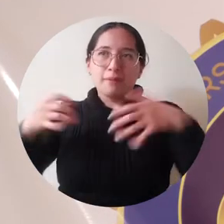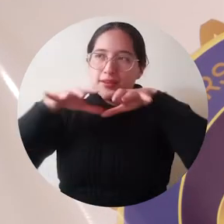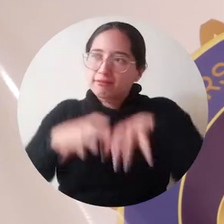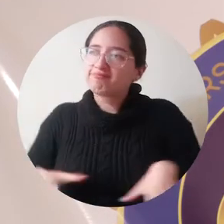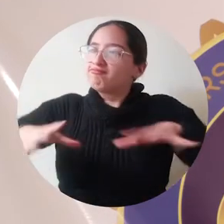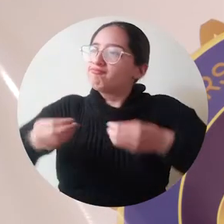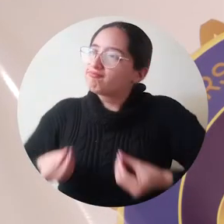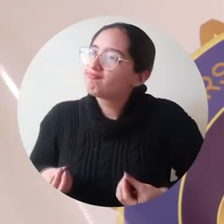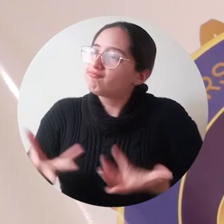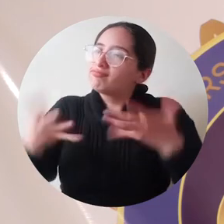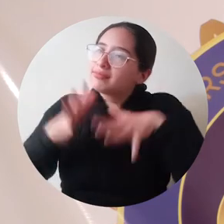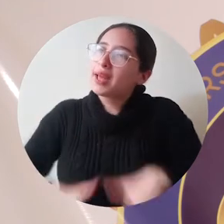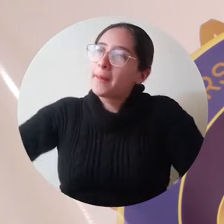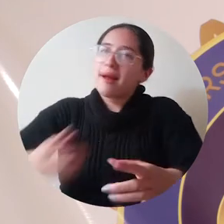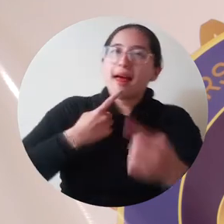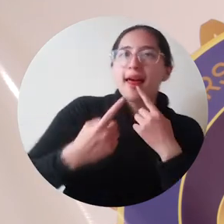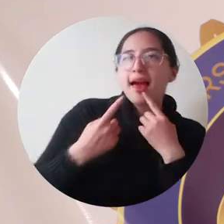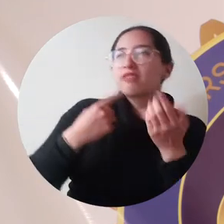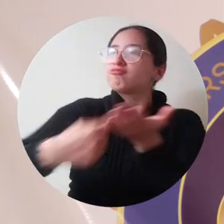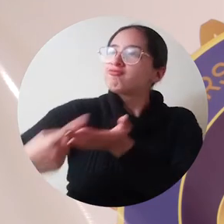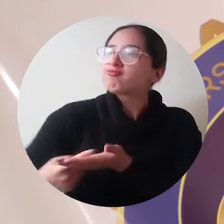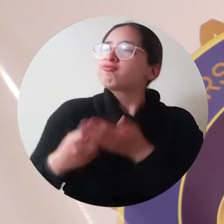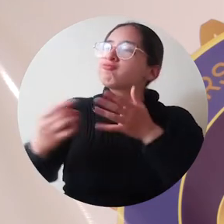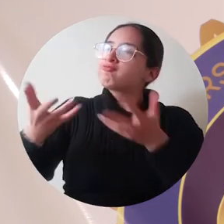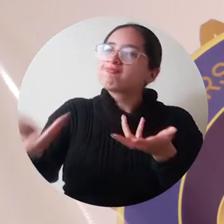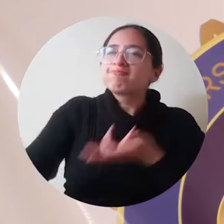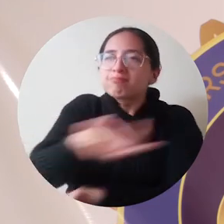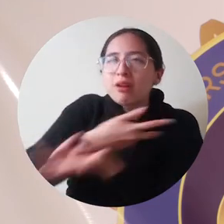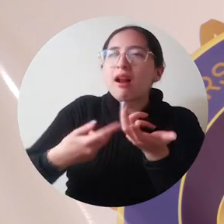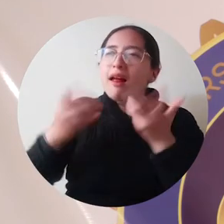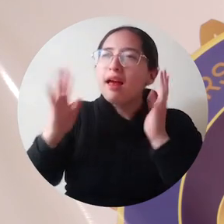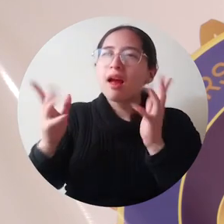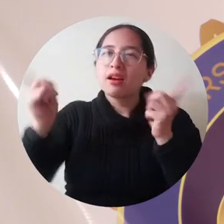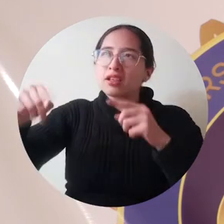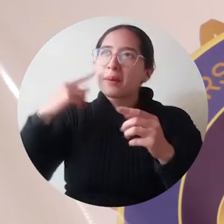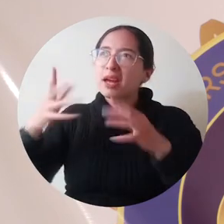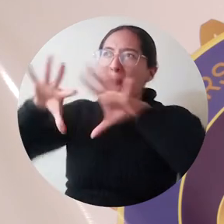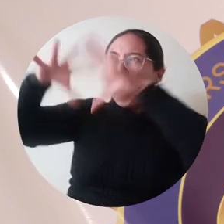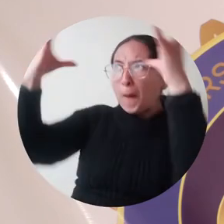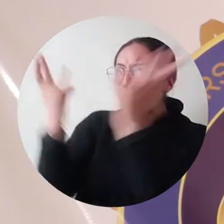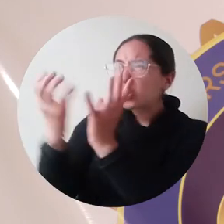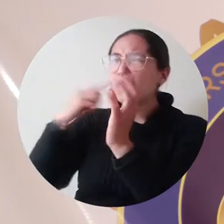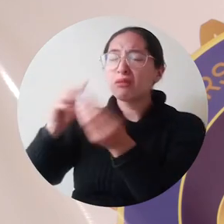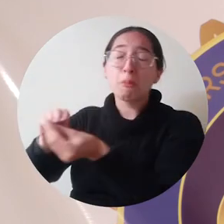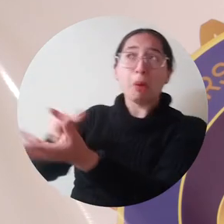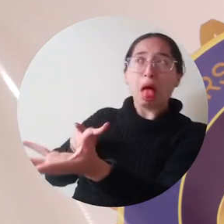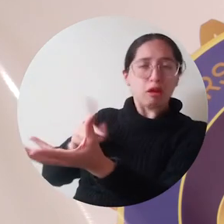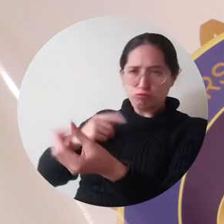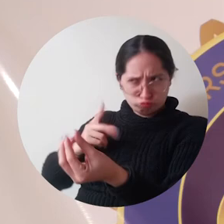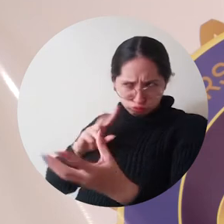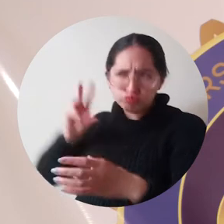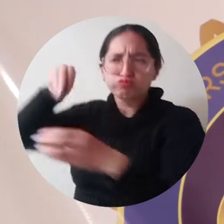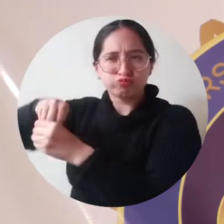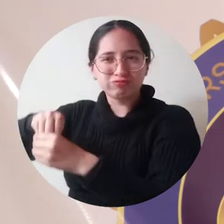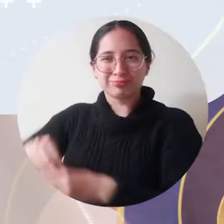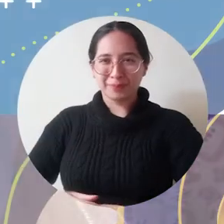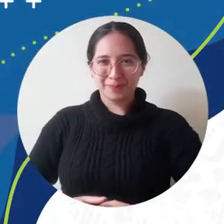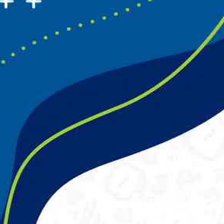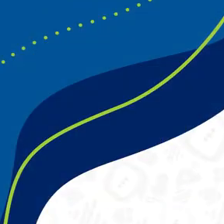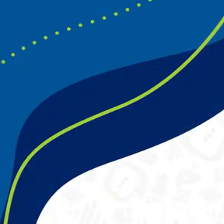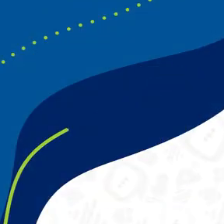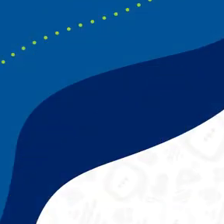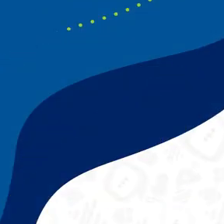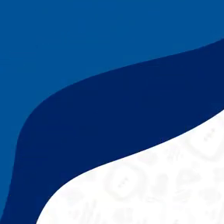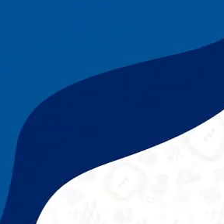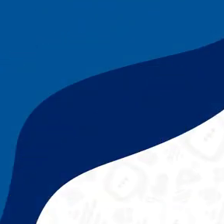impactando, resonando, creando espacios de diálogo y sobre todo espacios para acercarnos